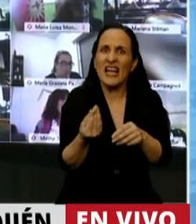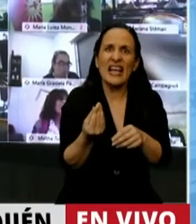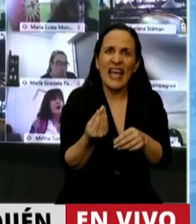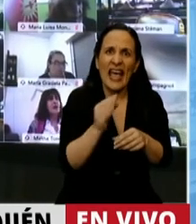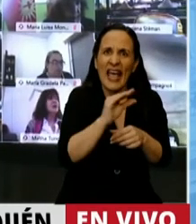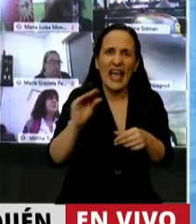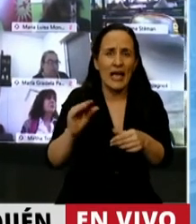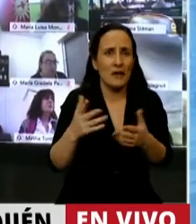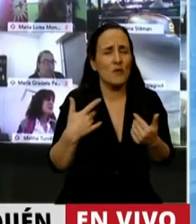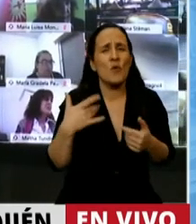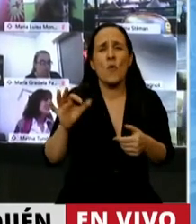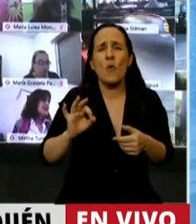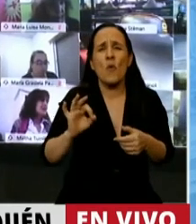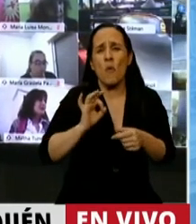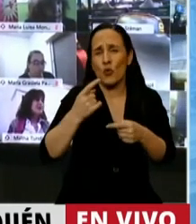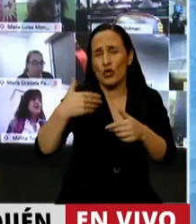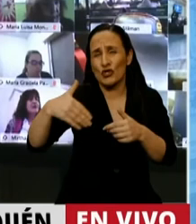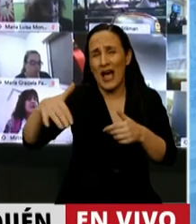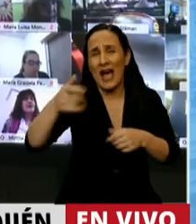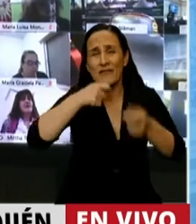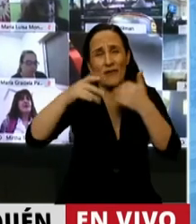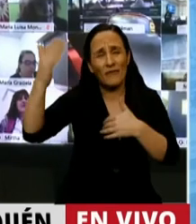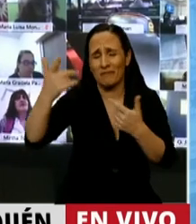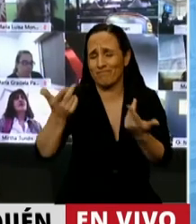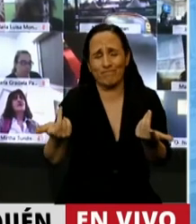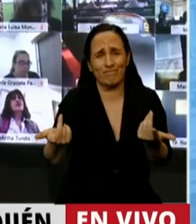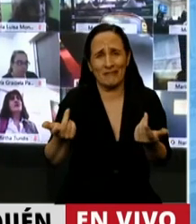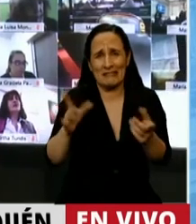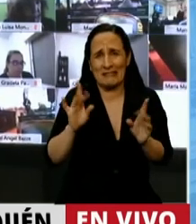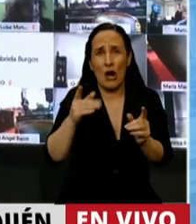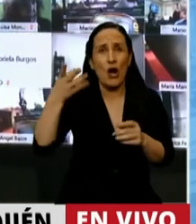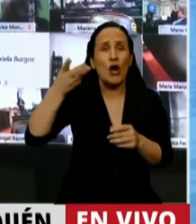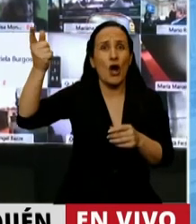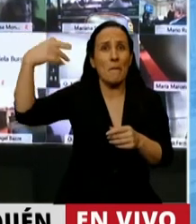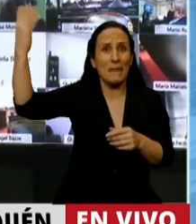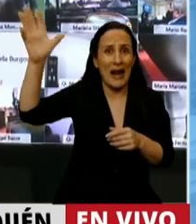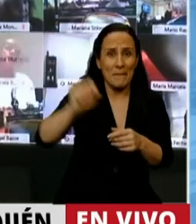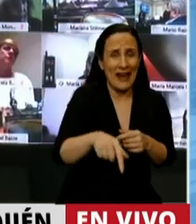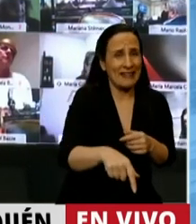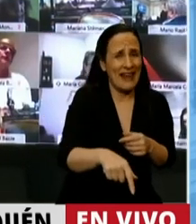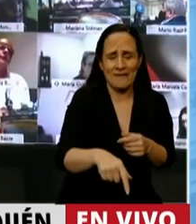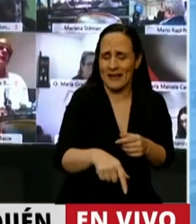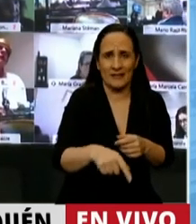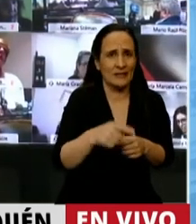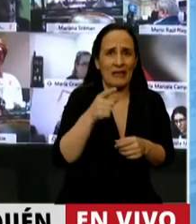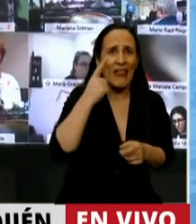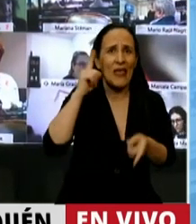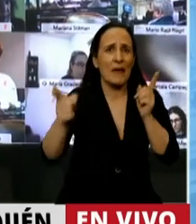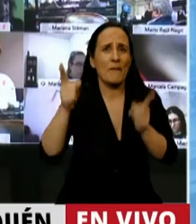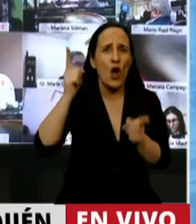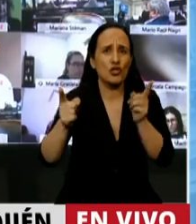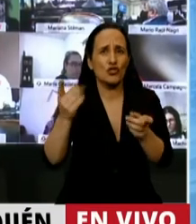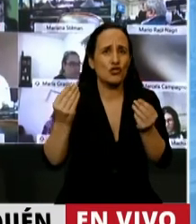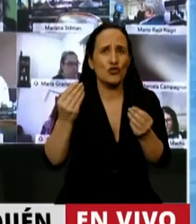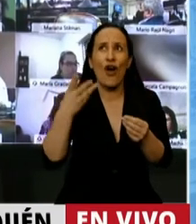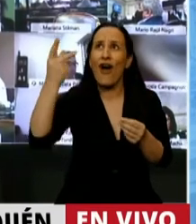importar por muchos años bienes suntuosos, ni bienes que podemos producir en Argentina. En tendremos que elegir qué es lo que